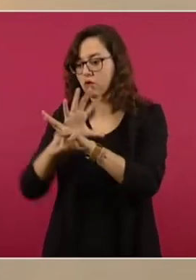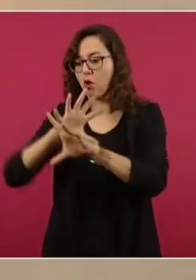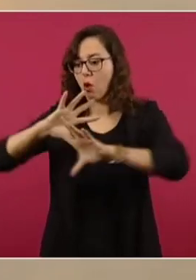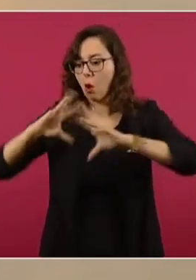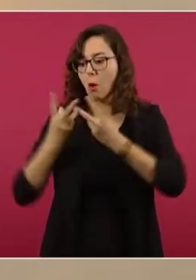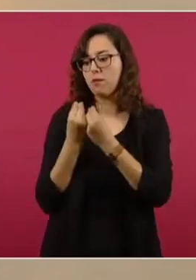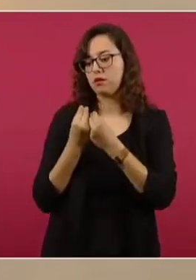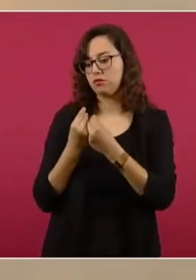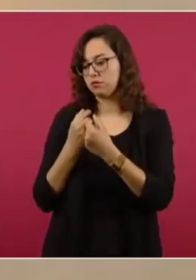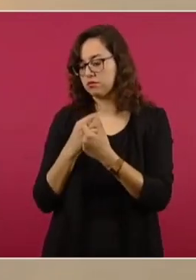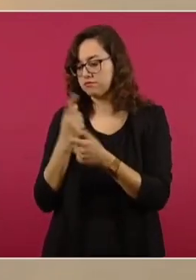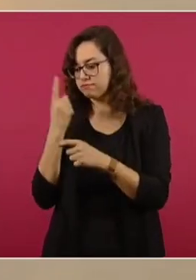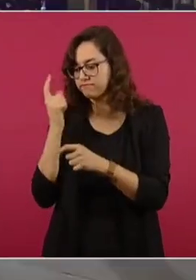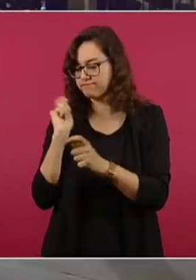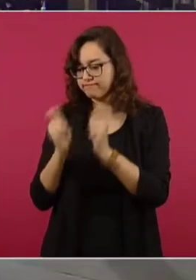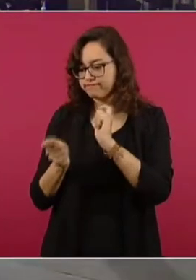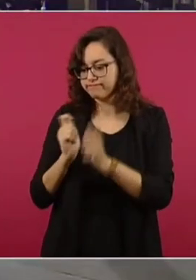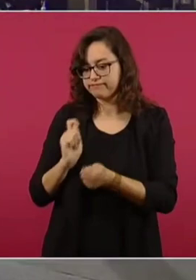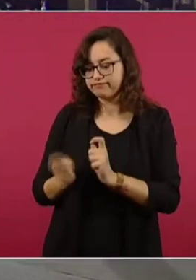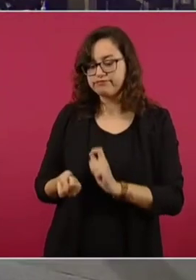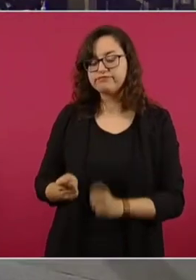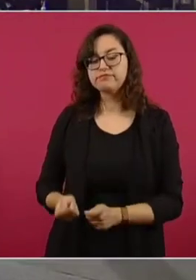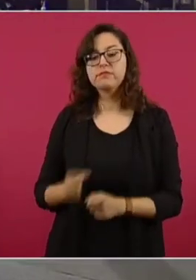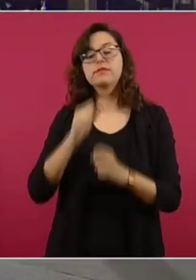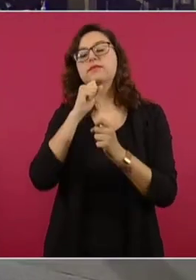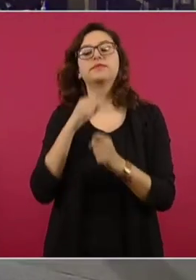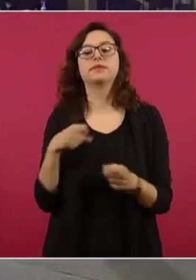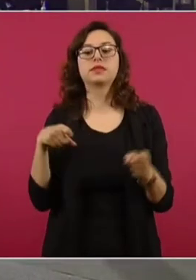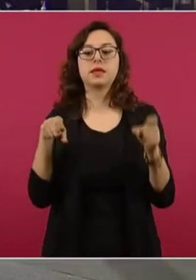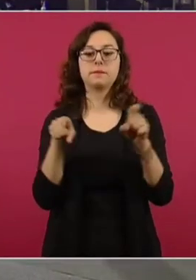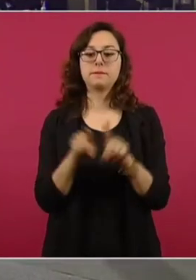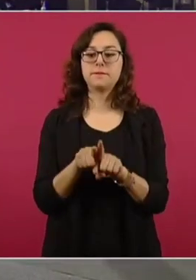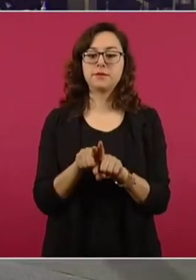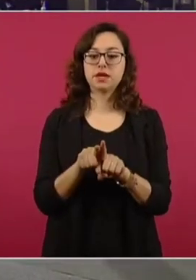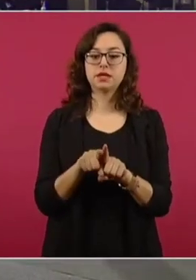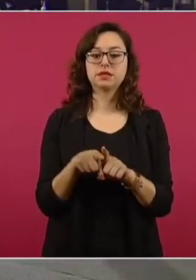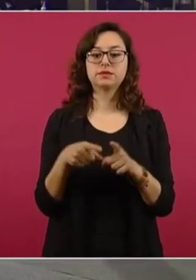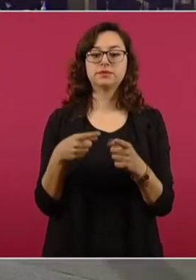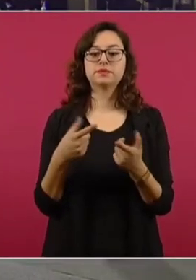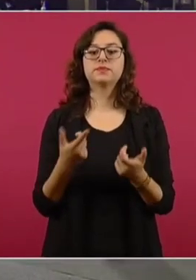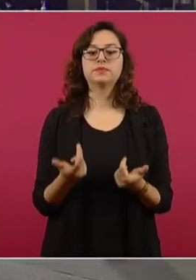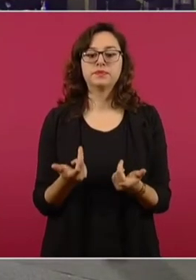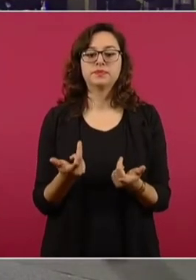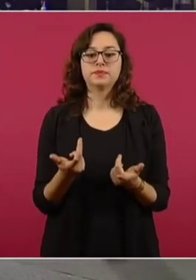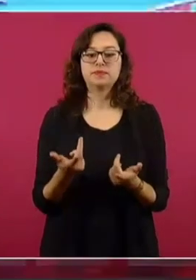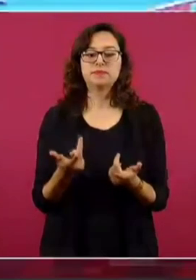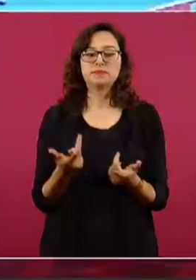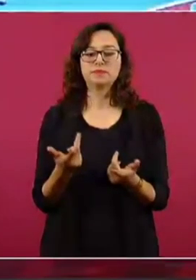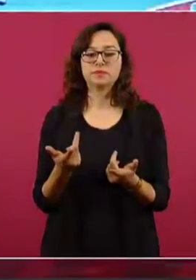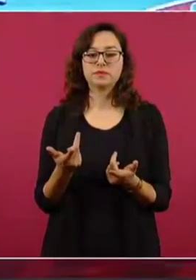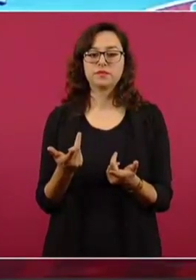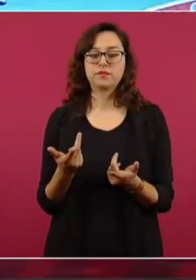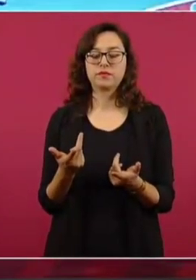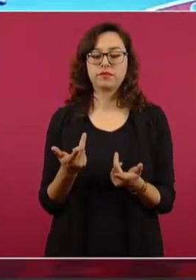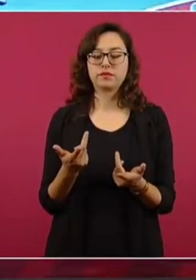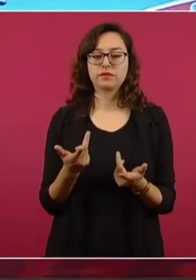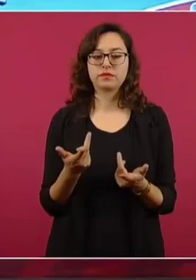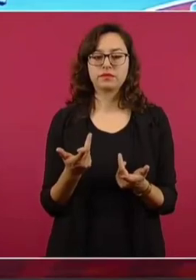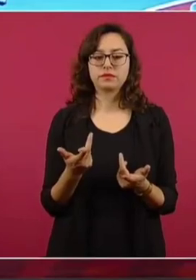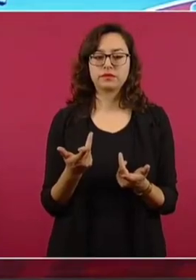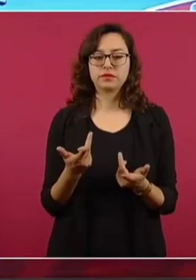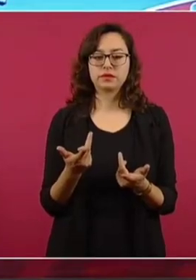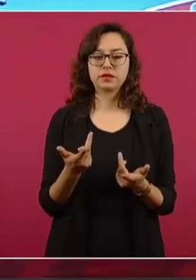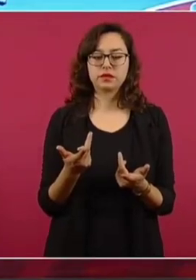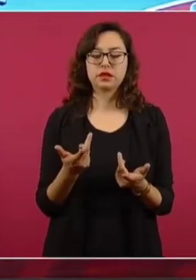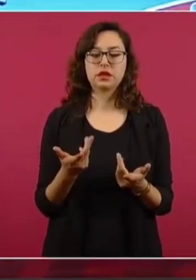carpeta de investigación y se continúa con el intercambio de investigación para realizar las acciones técnicas y de